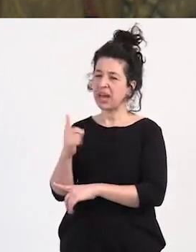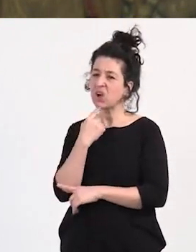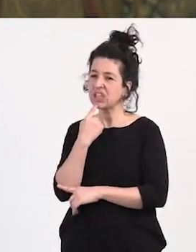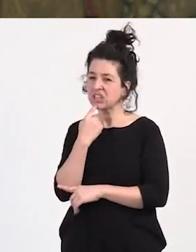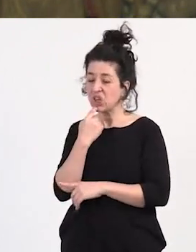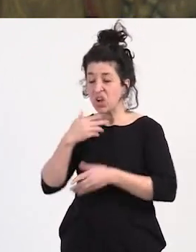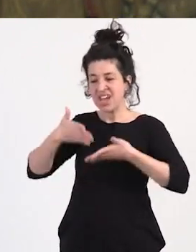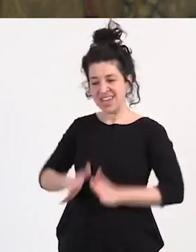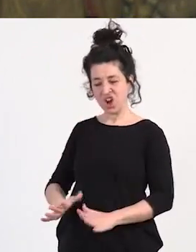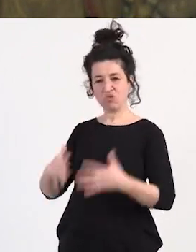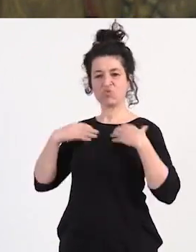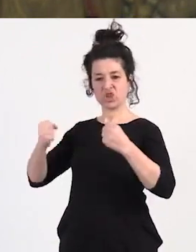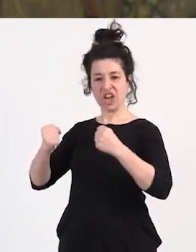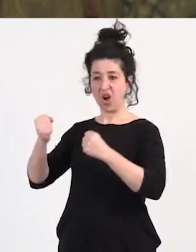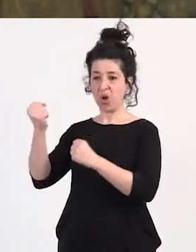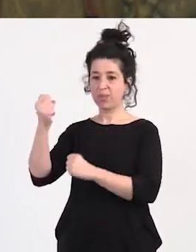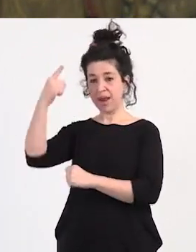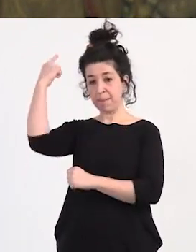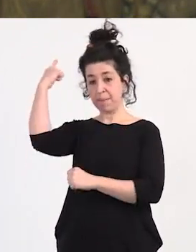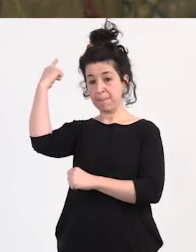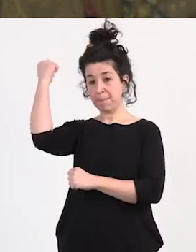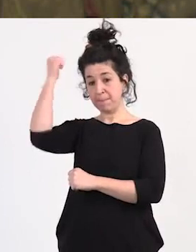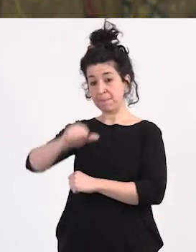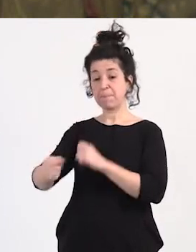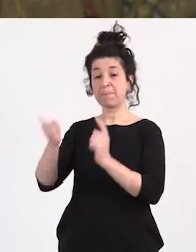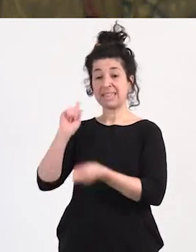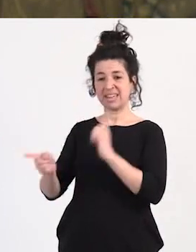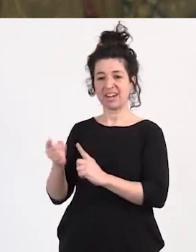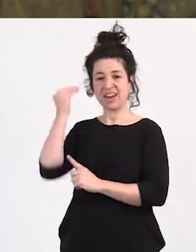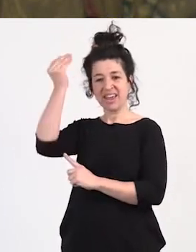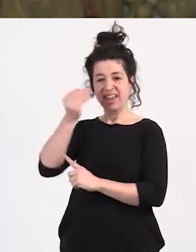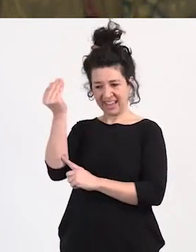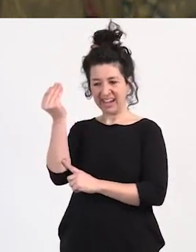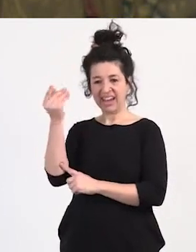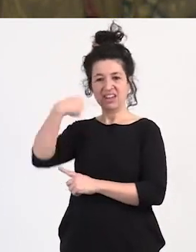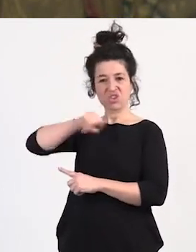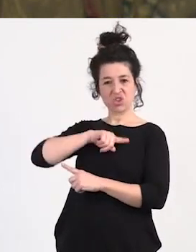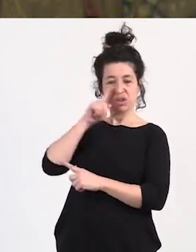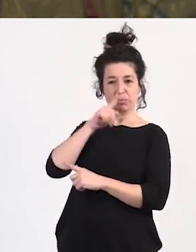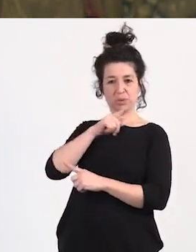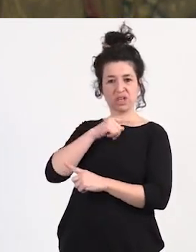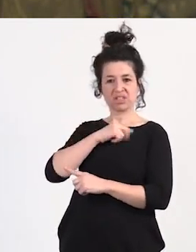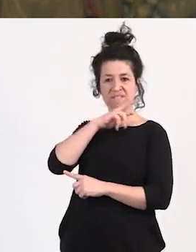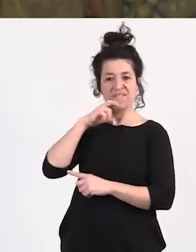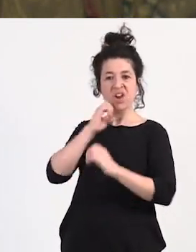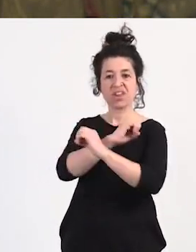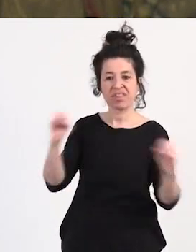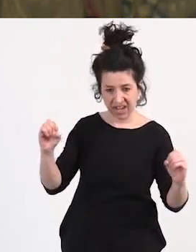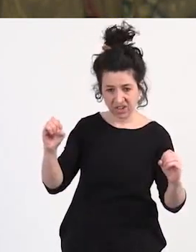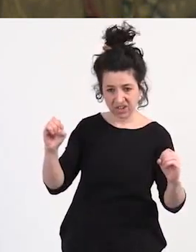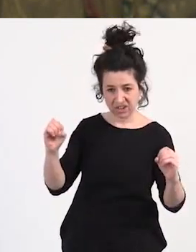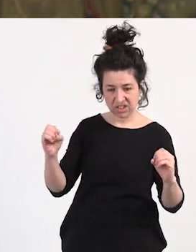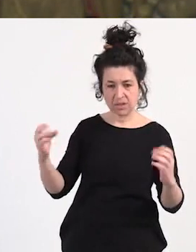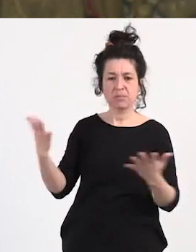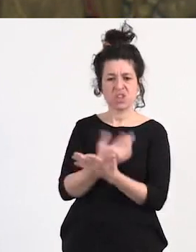sano del patriarcado que se cree la mentira de que nosotras no valemos nada si nosotras si que valemos no las putas todas las